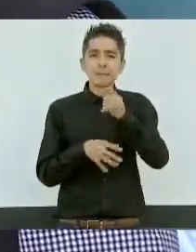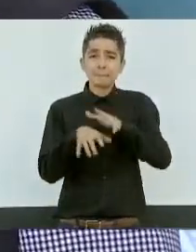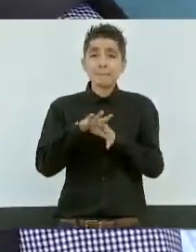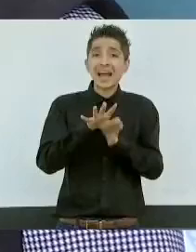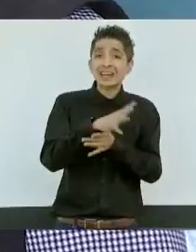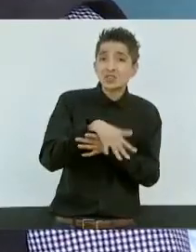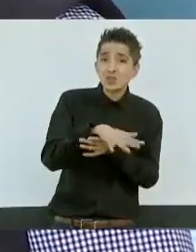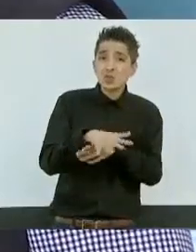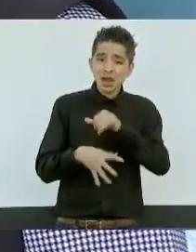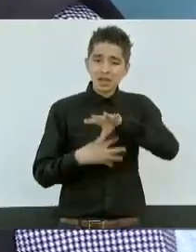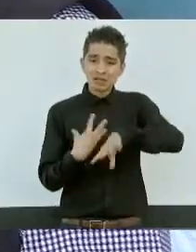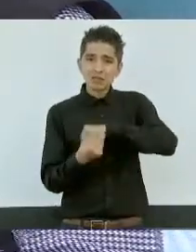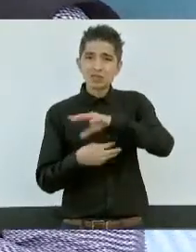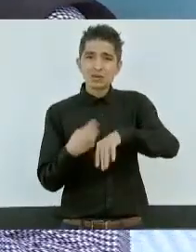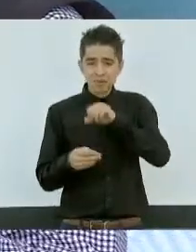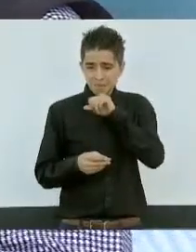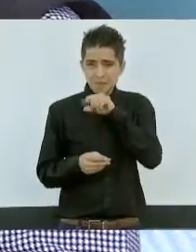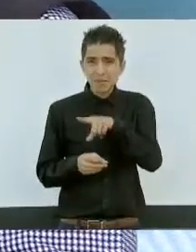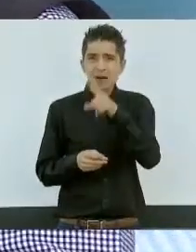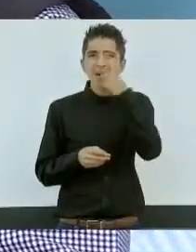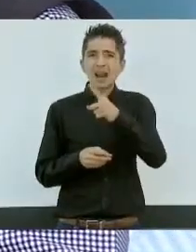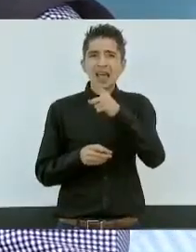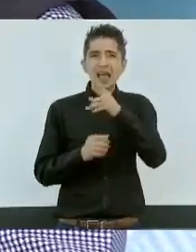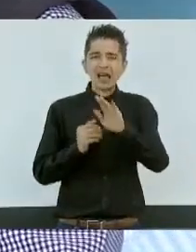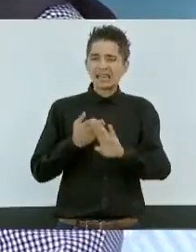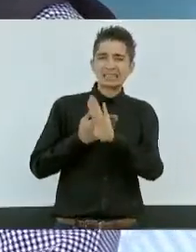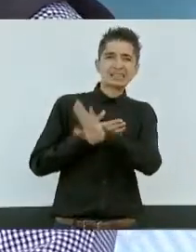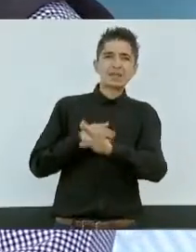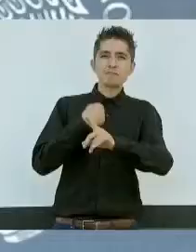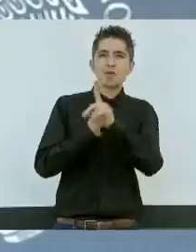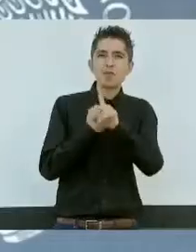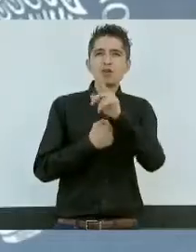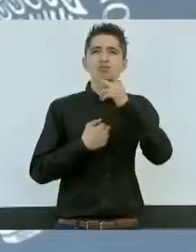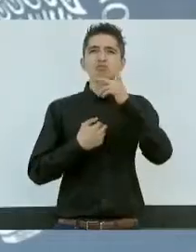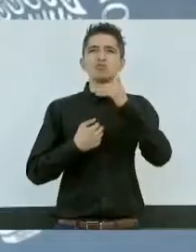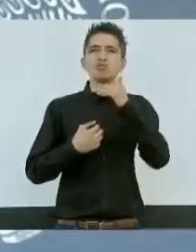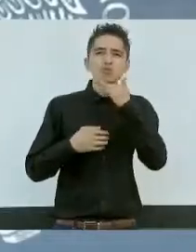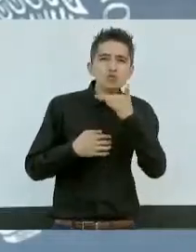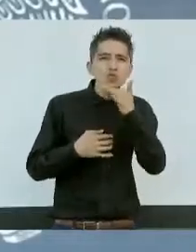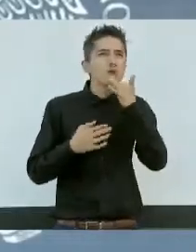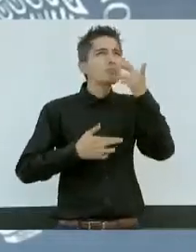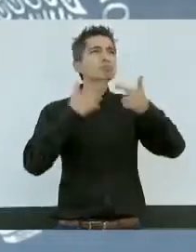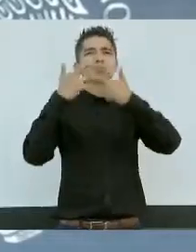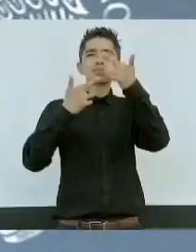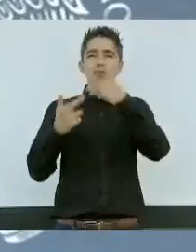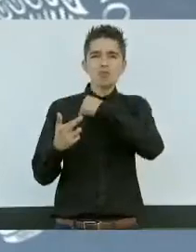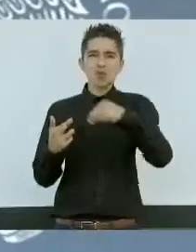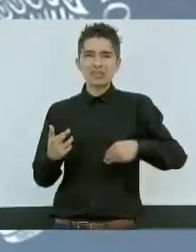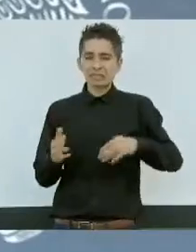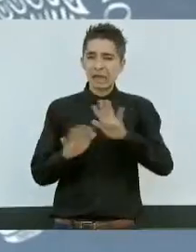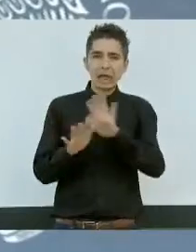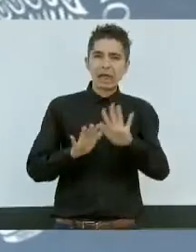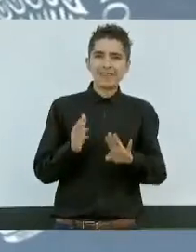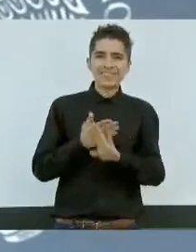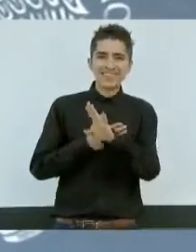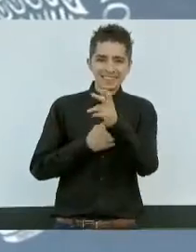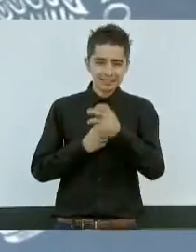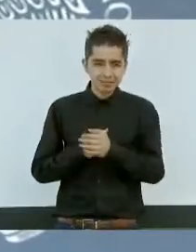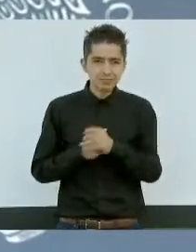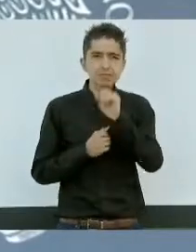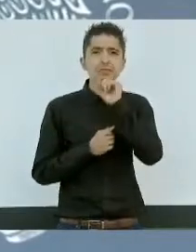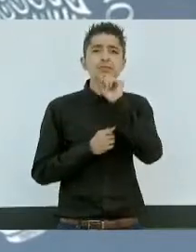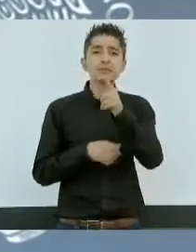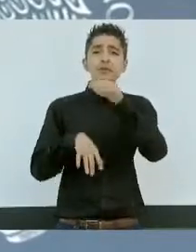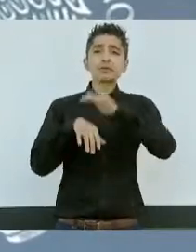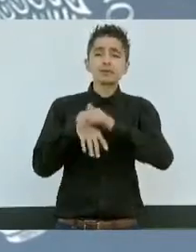y con ello evitar problemas de contaminación y el problema que genera la basura en los municipios. A nuestros amigos